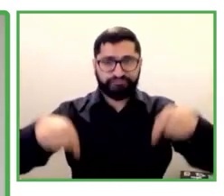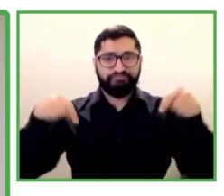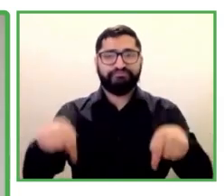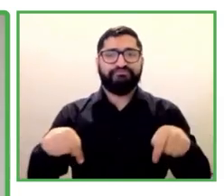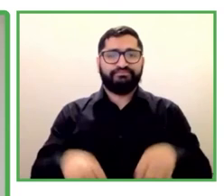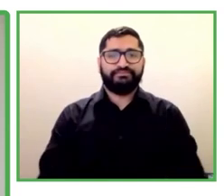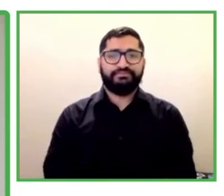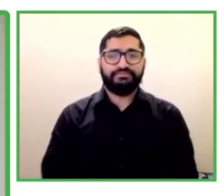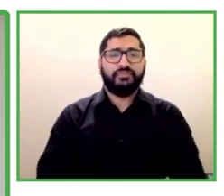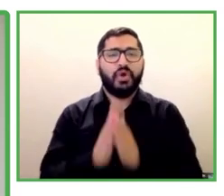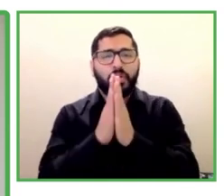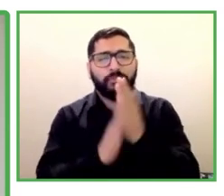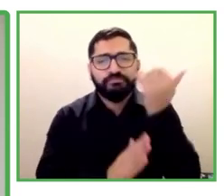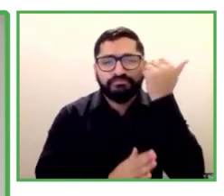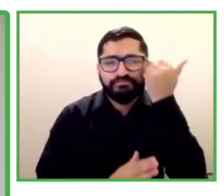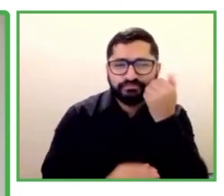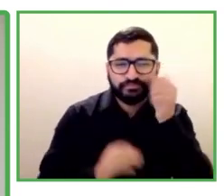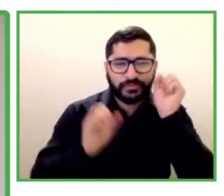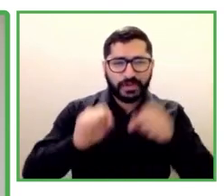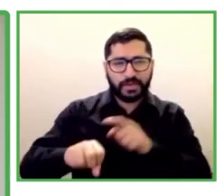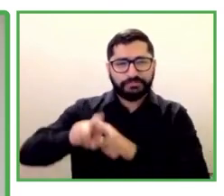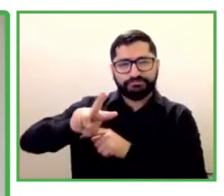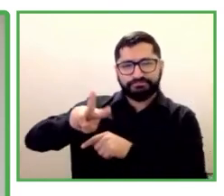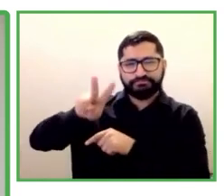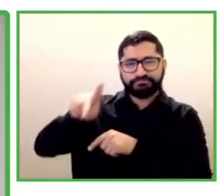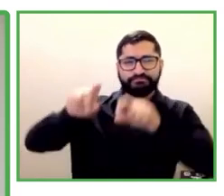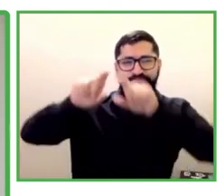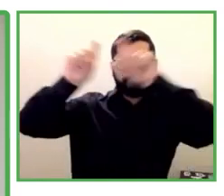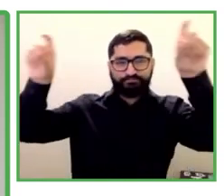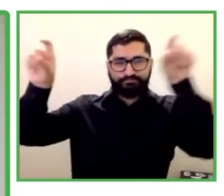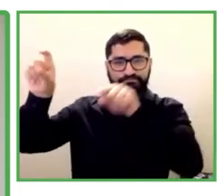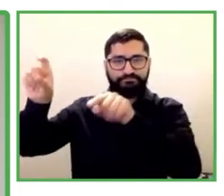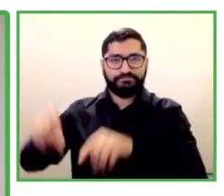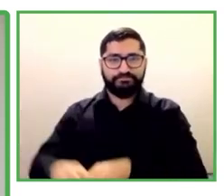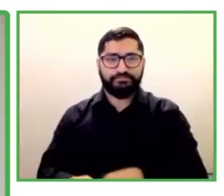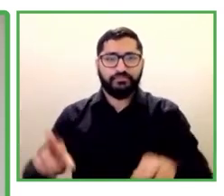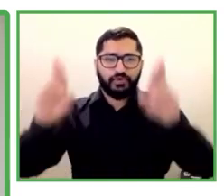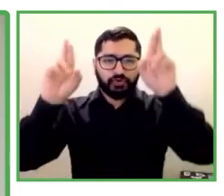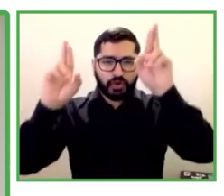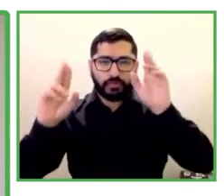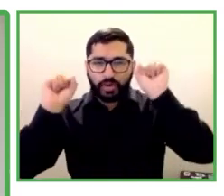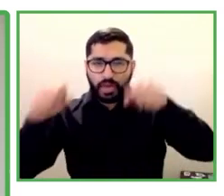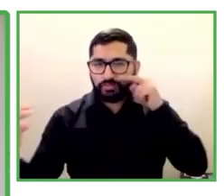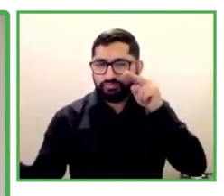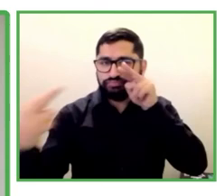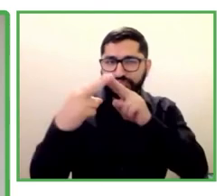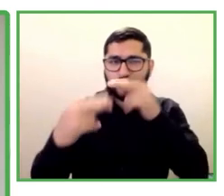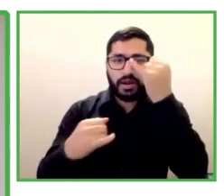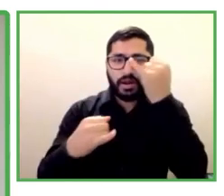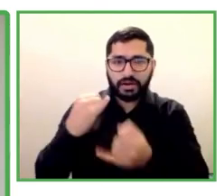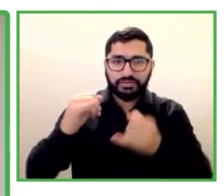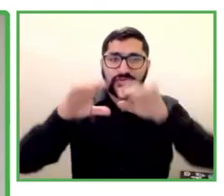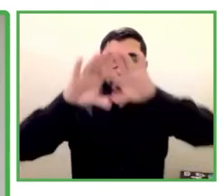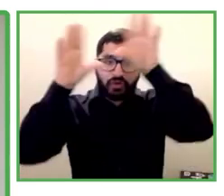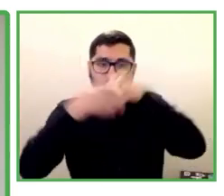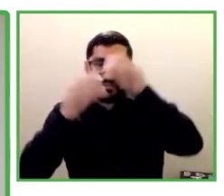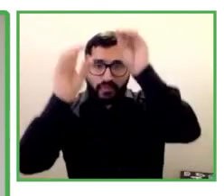esperamos verlos pronto en los formatos de discusión en vivo en unos segundos más. Gracias.